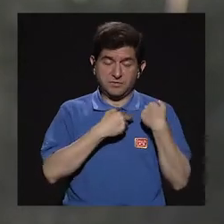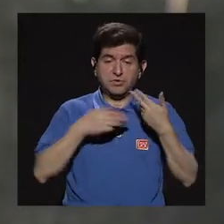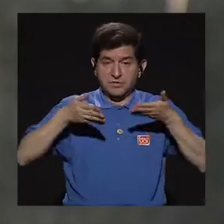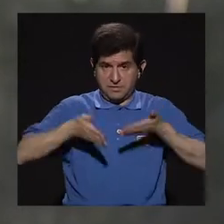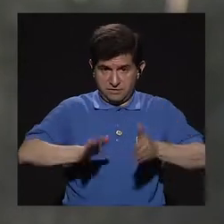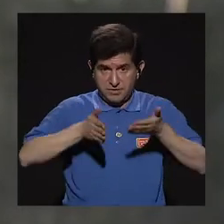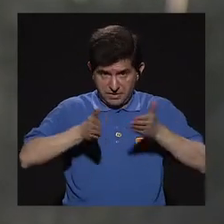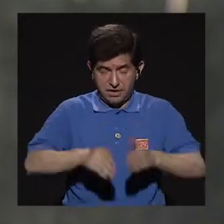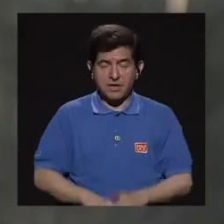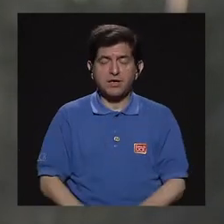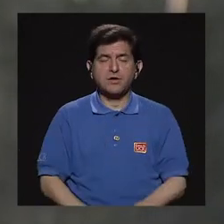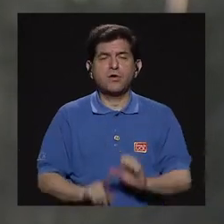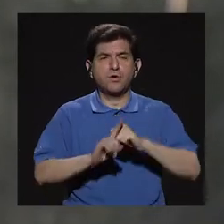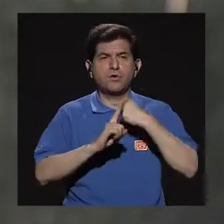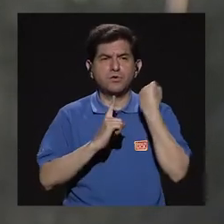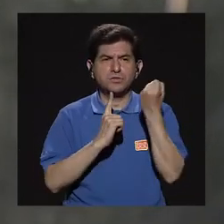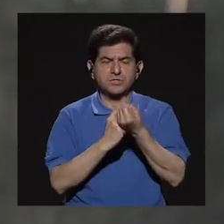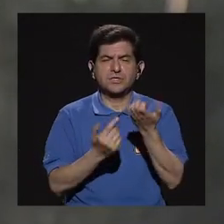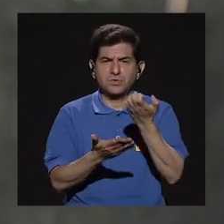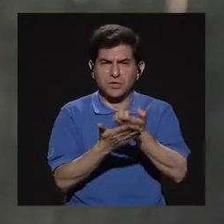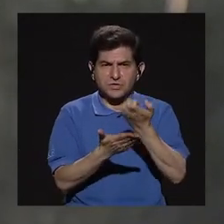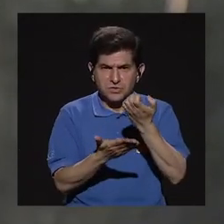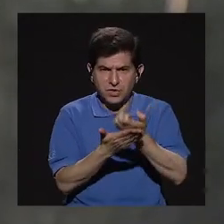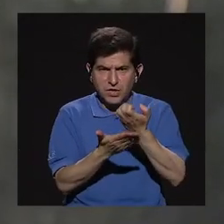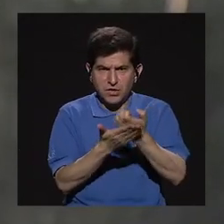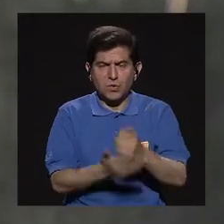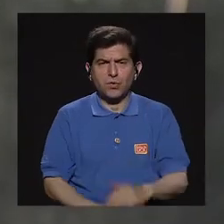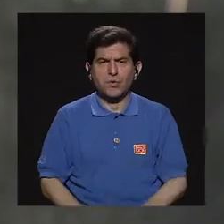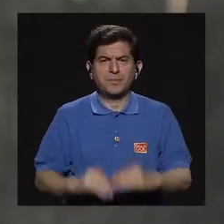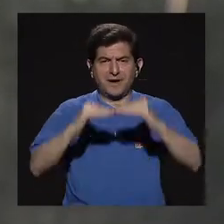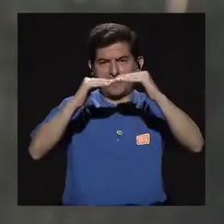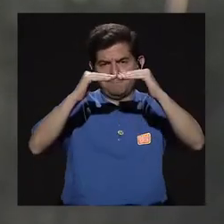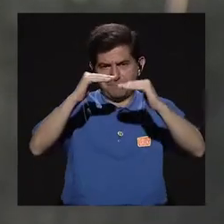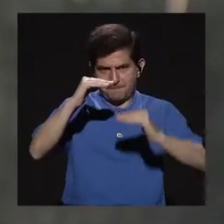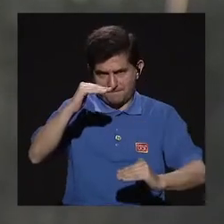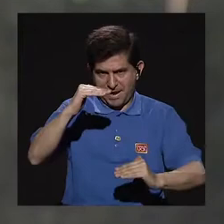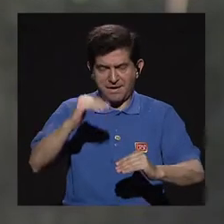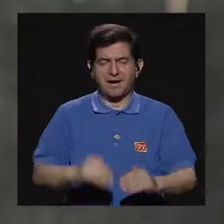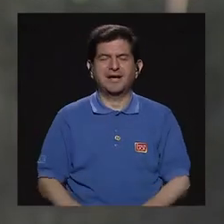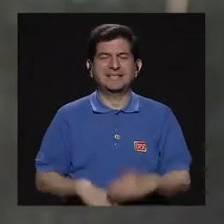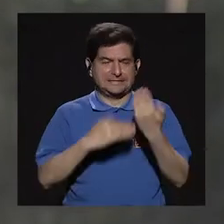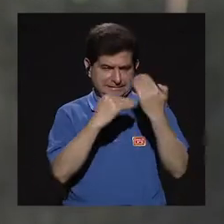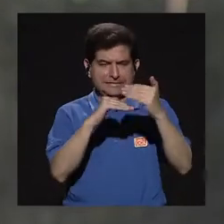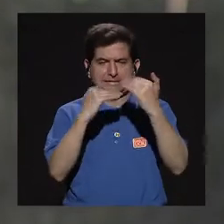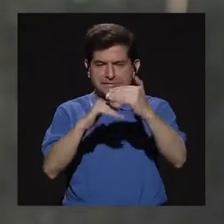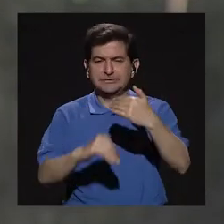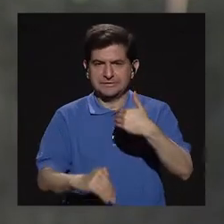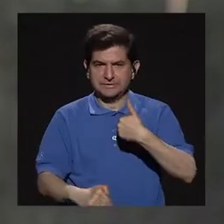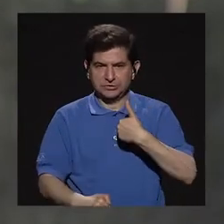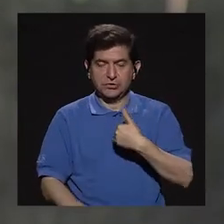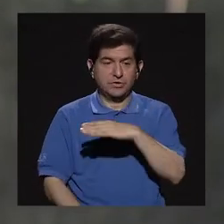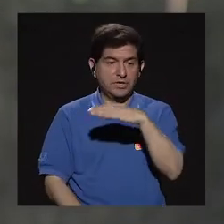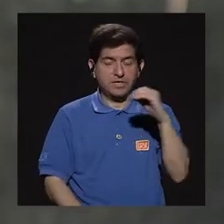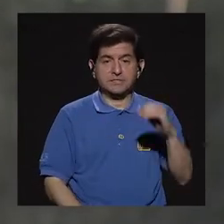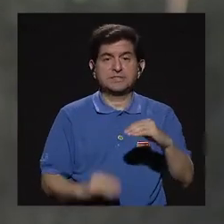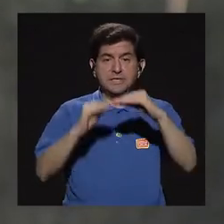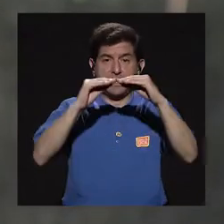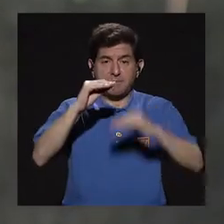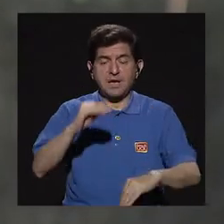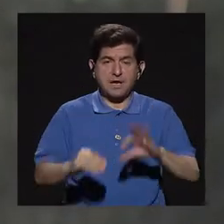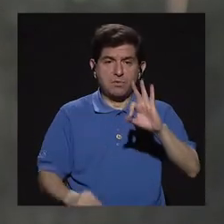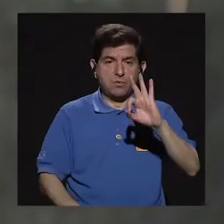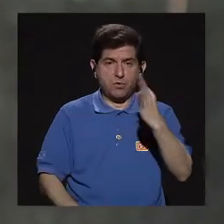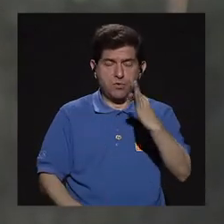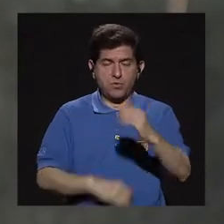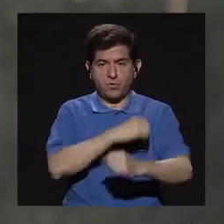socioeconómica baja de recursos limitados y tener mínimo